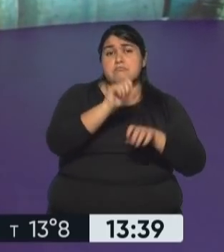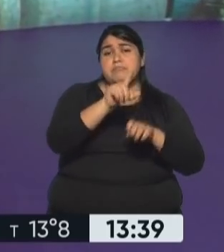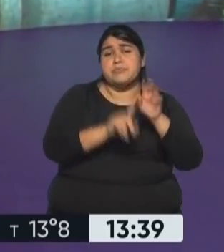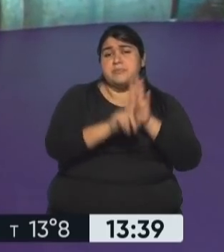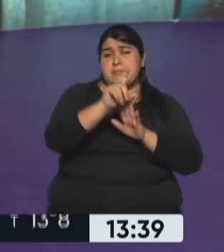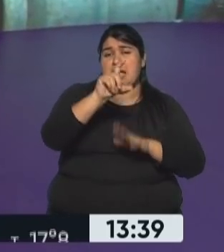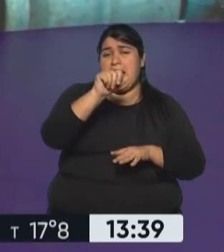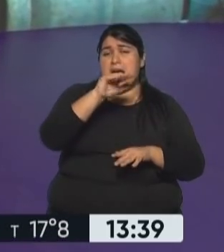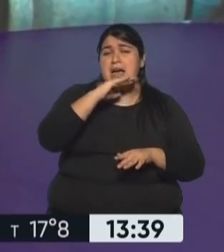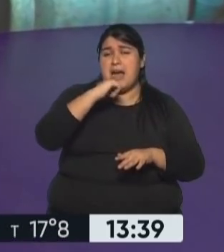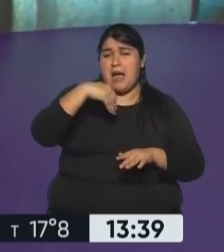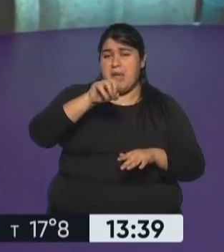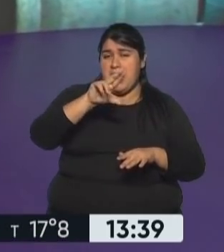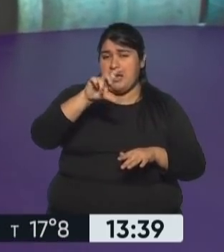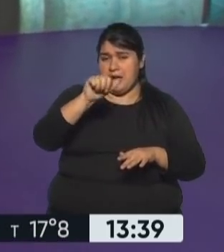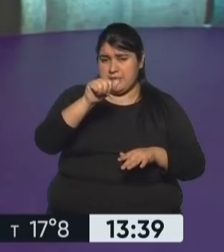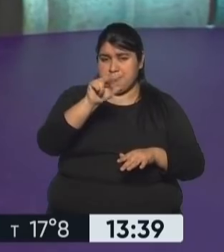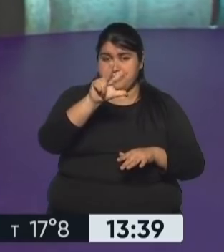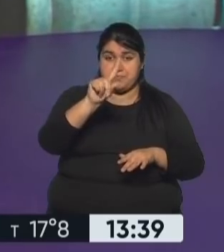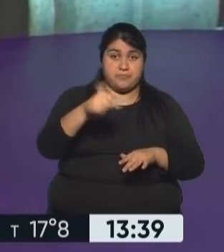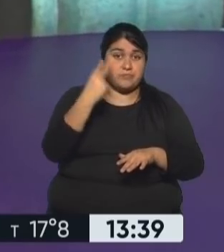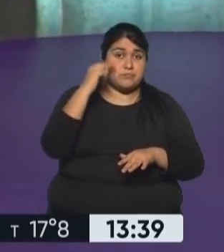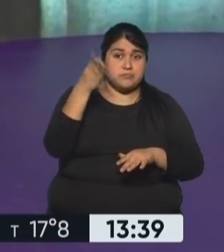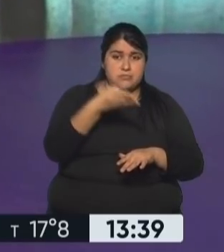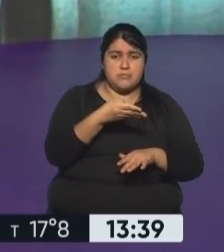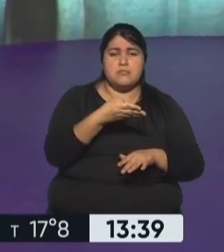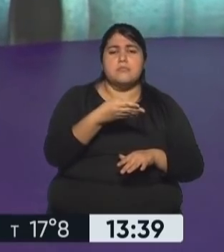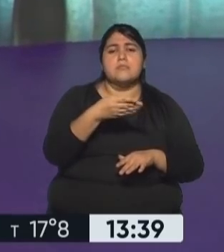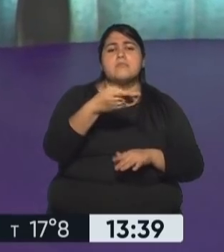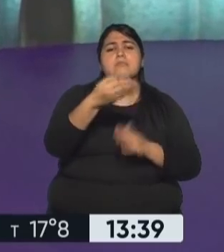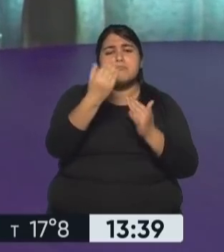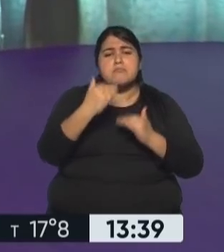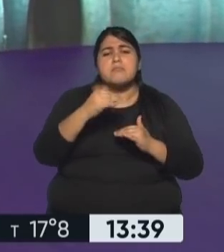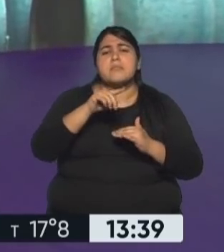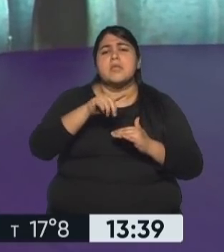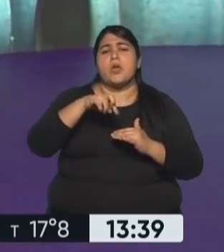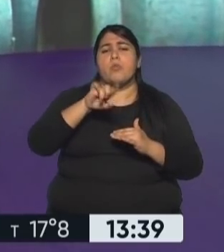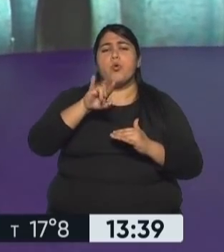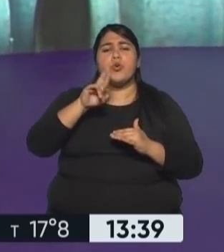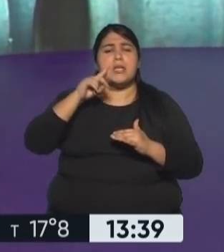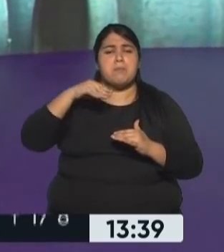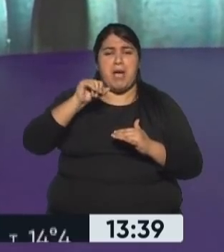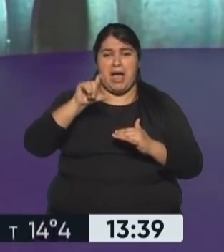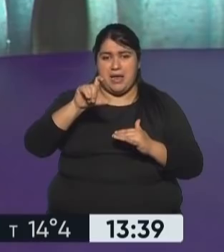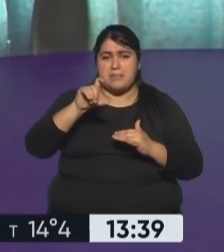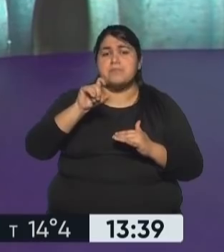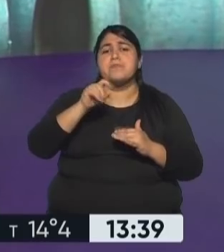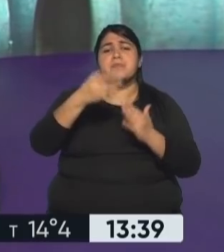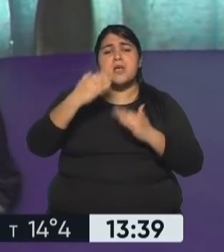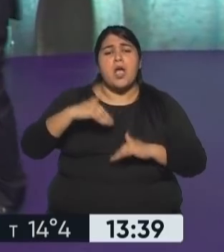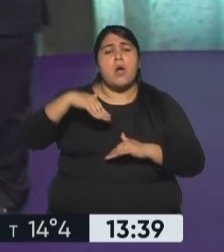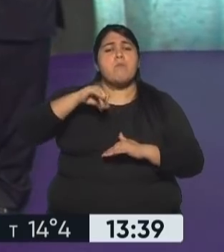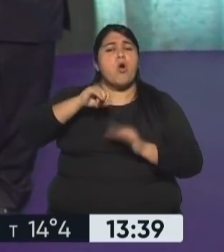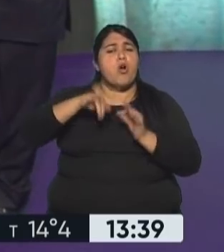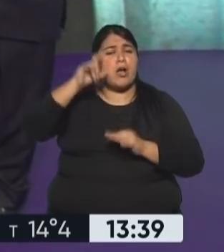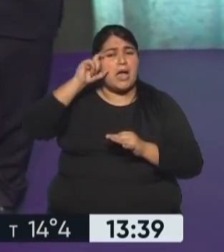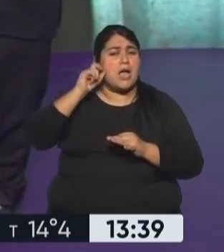Cajamarca, que tiene el 31,9% de la explotación total, del centro o un poco más al sur de Lima, Apurimac, y Moquegua, bien